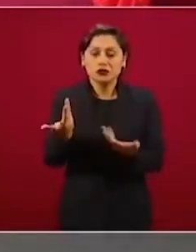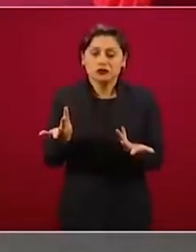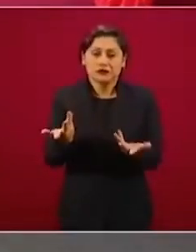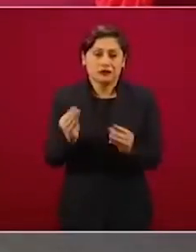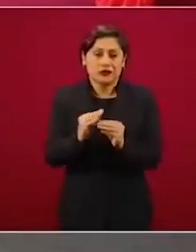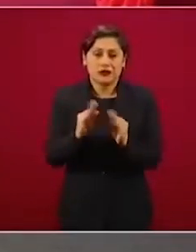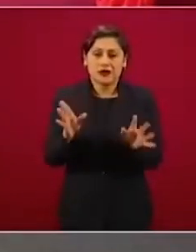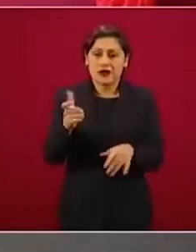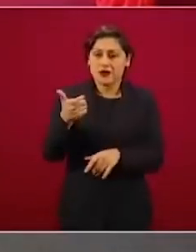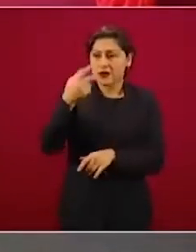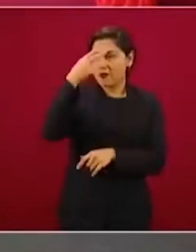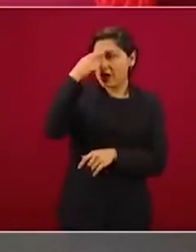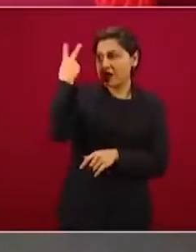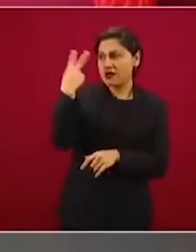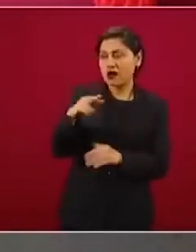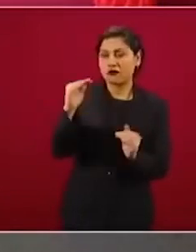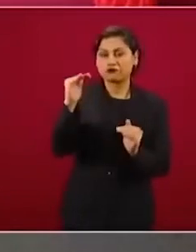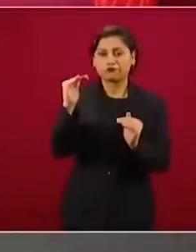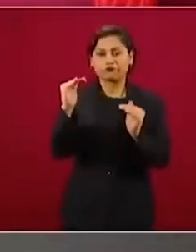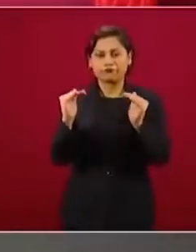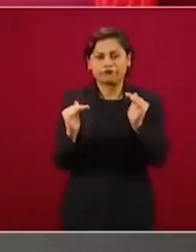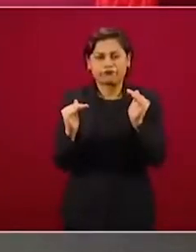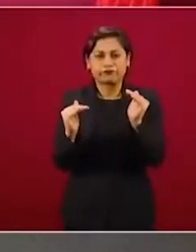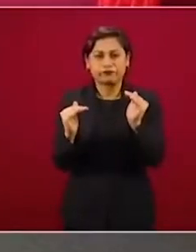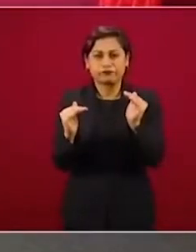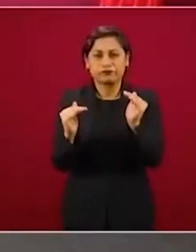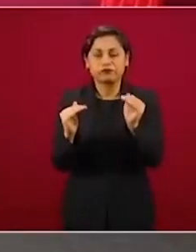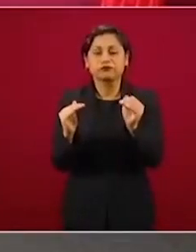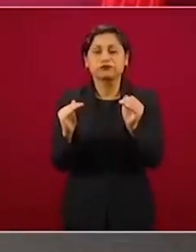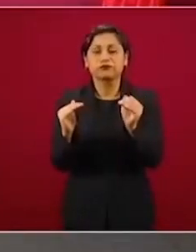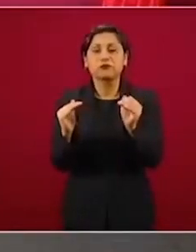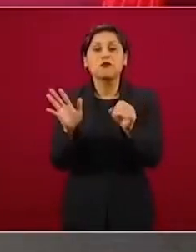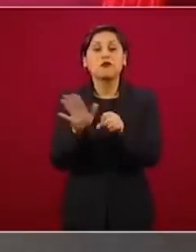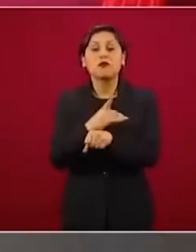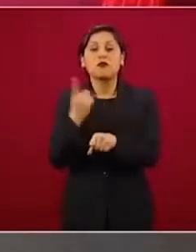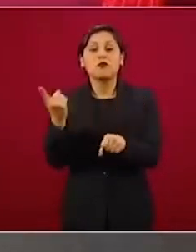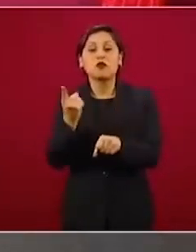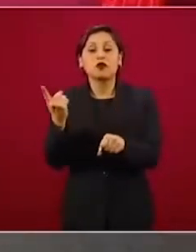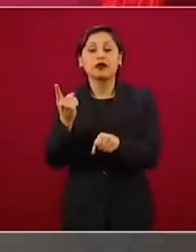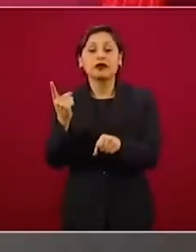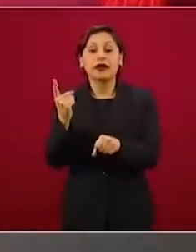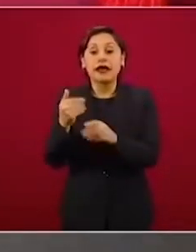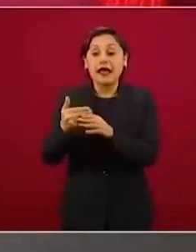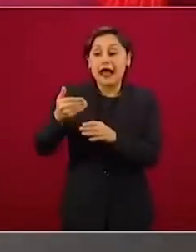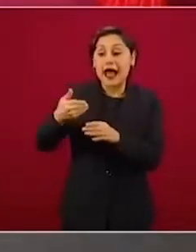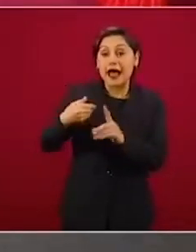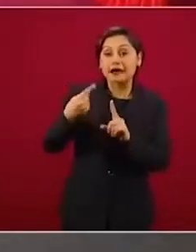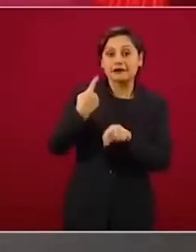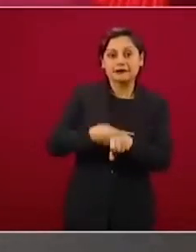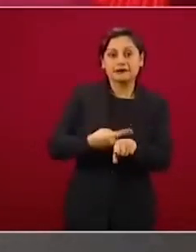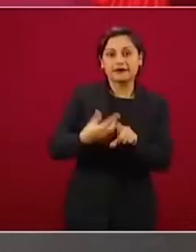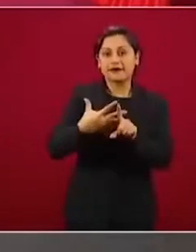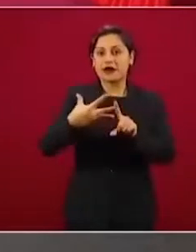y porque antes de la pandemia el peso